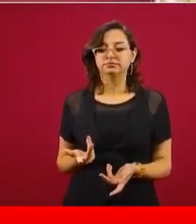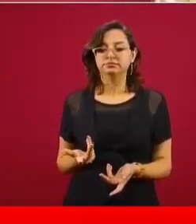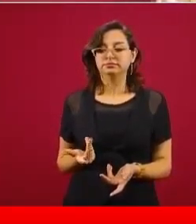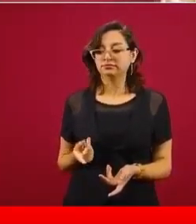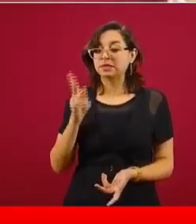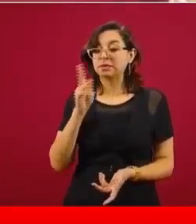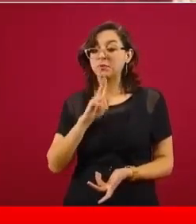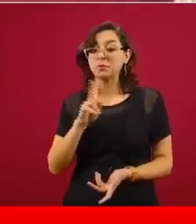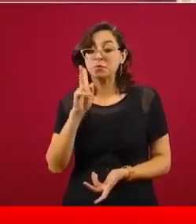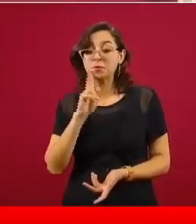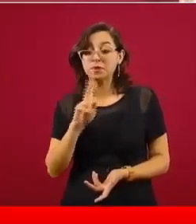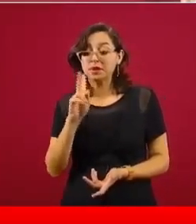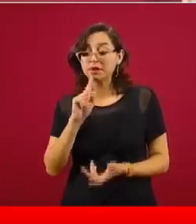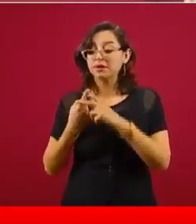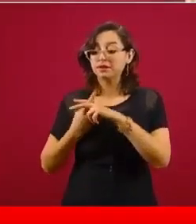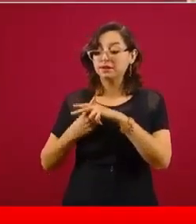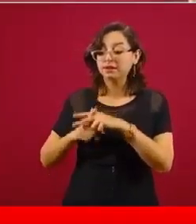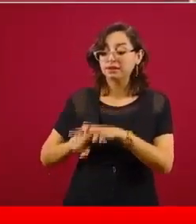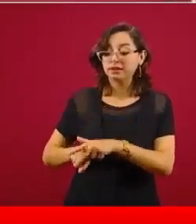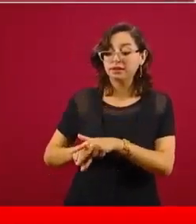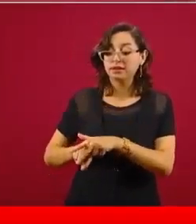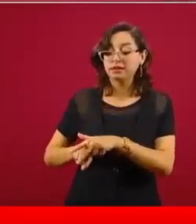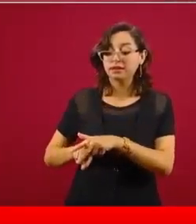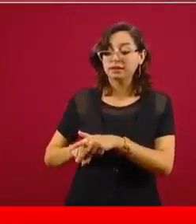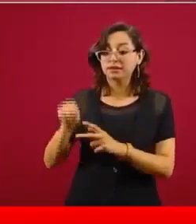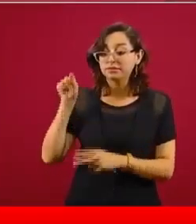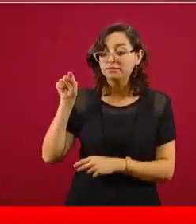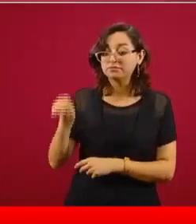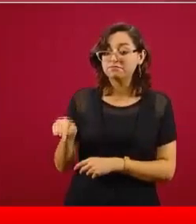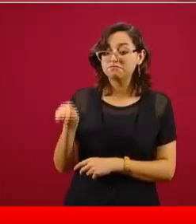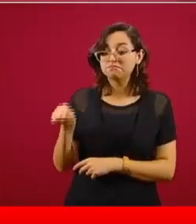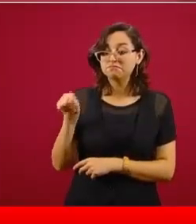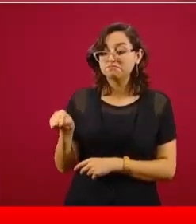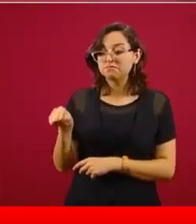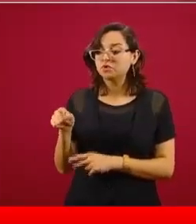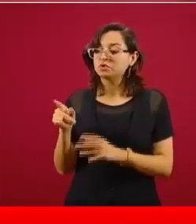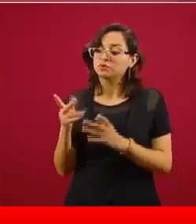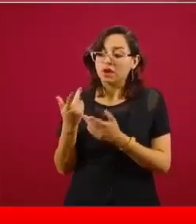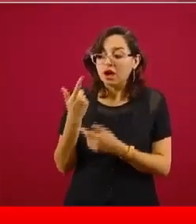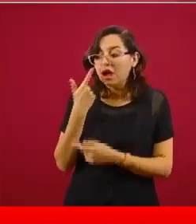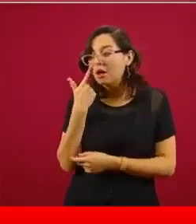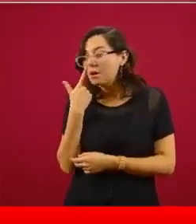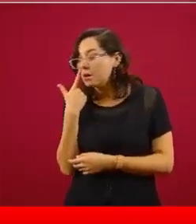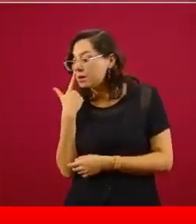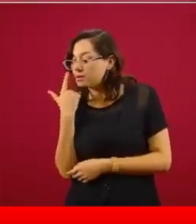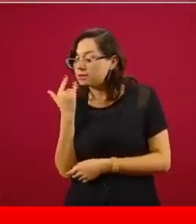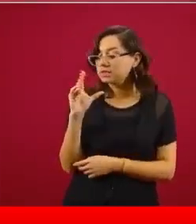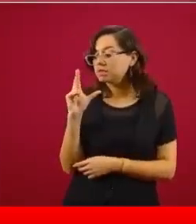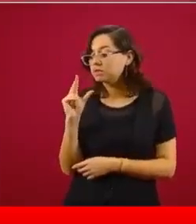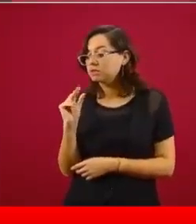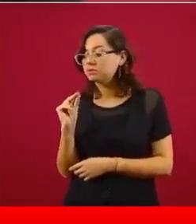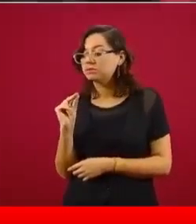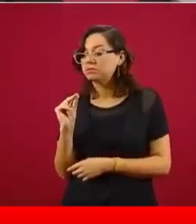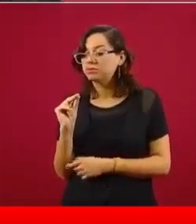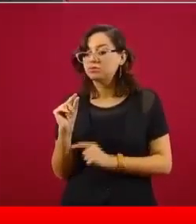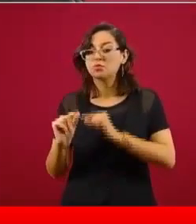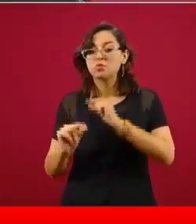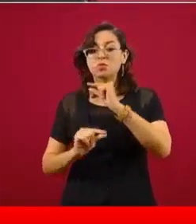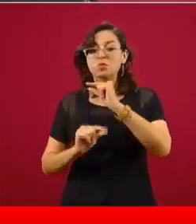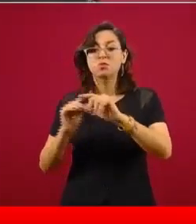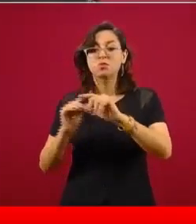en una especie de laboratorio lo extendieron